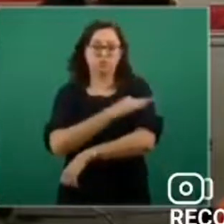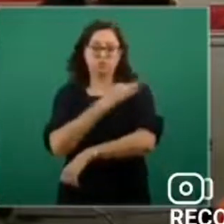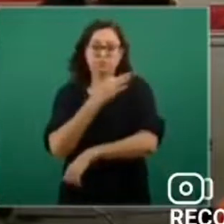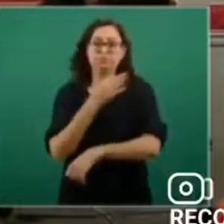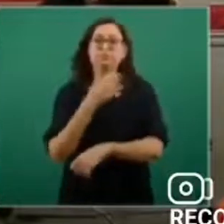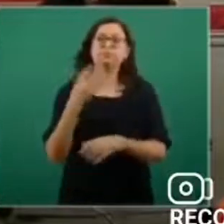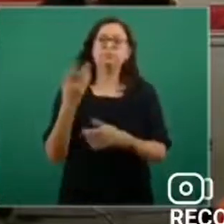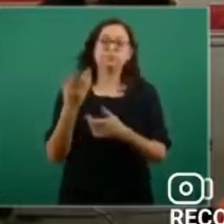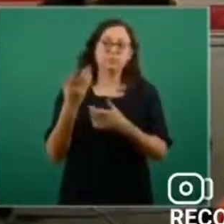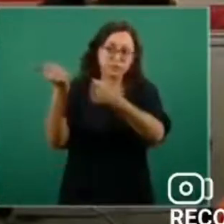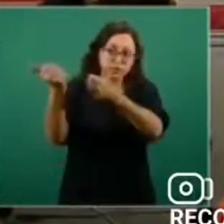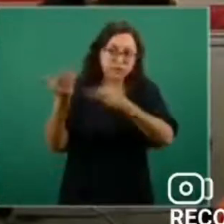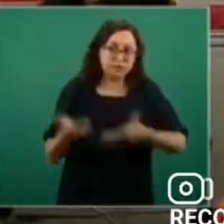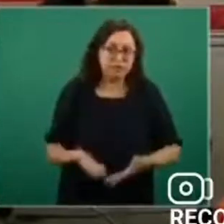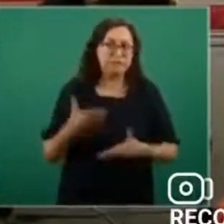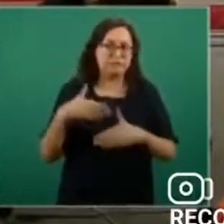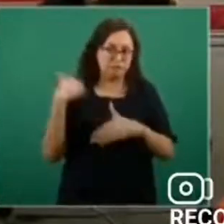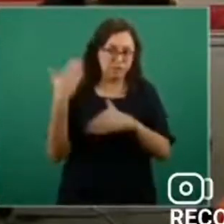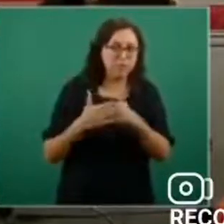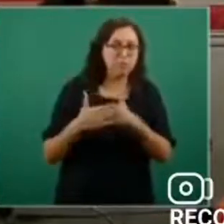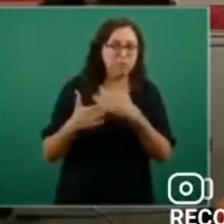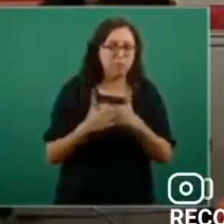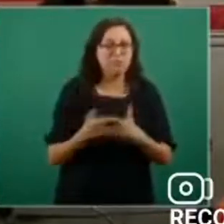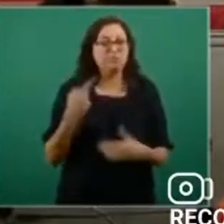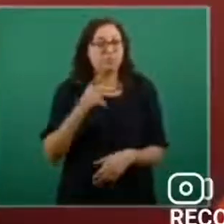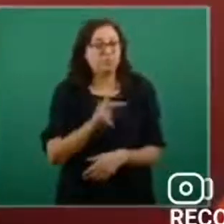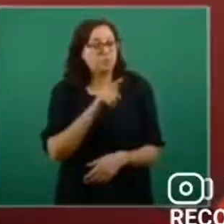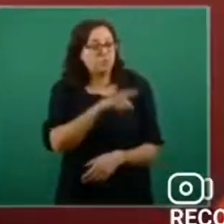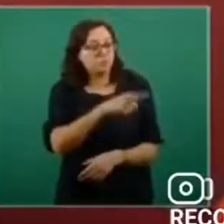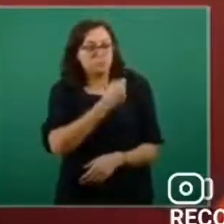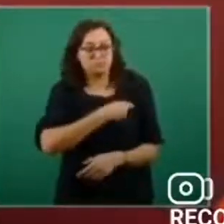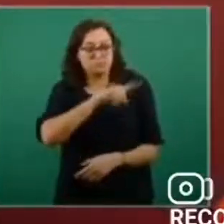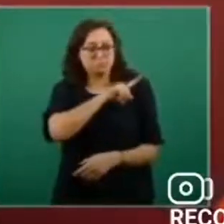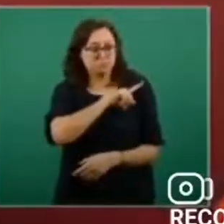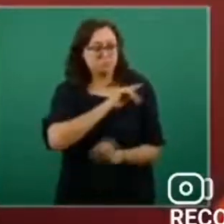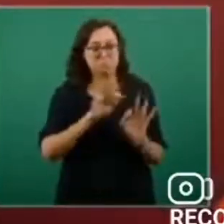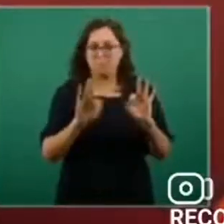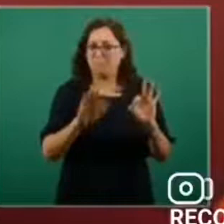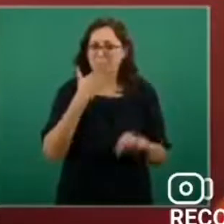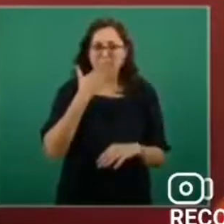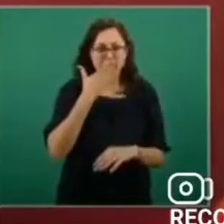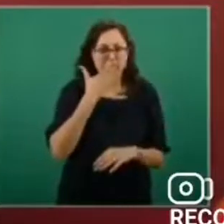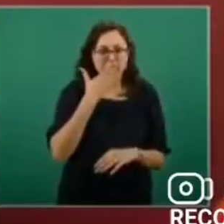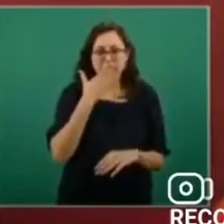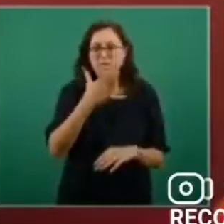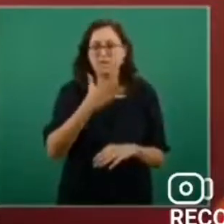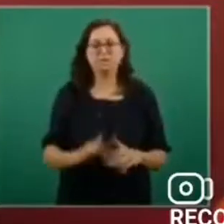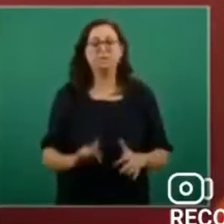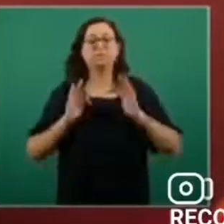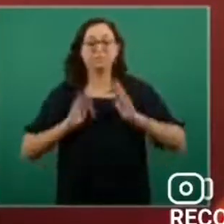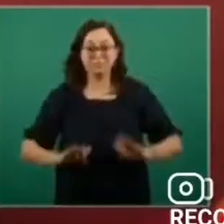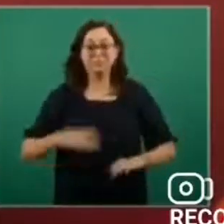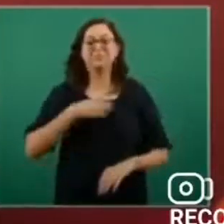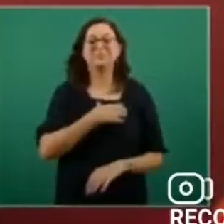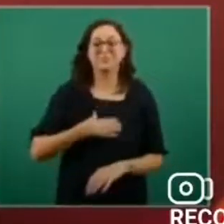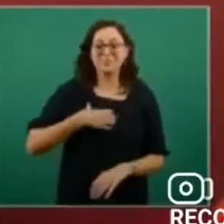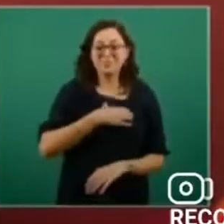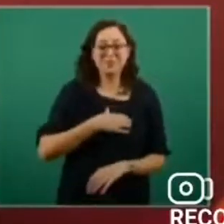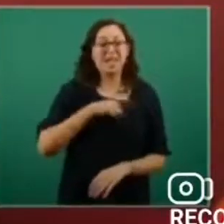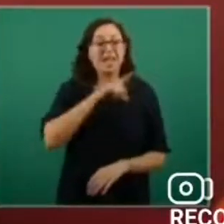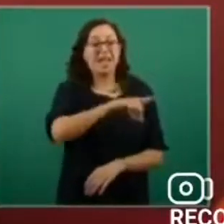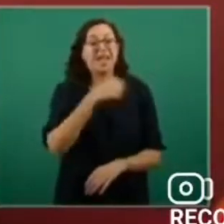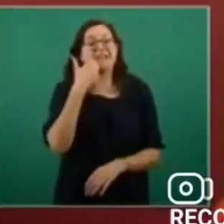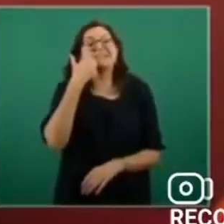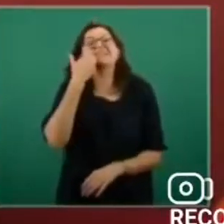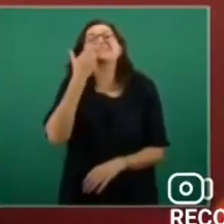momento pendientes. Pero en general su salud es muy buena, está tranquilo, está de buen humor, está deseoso de